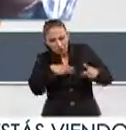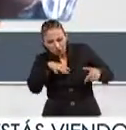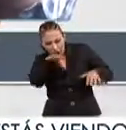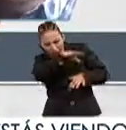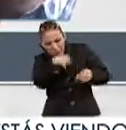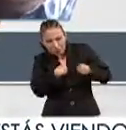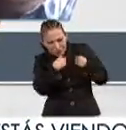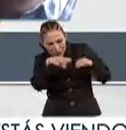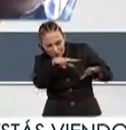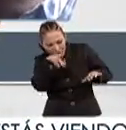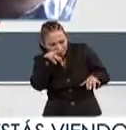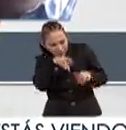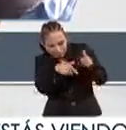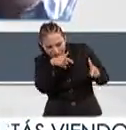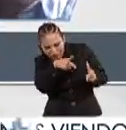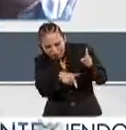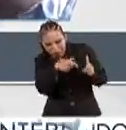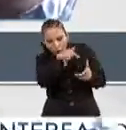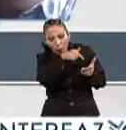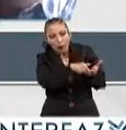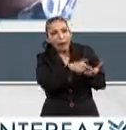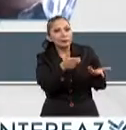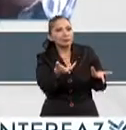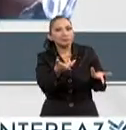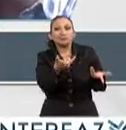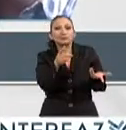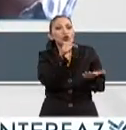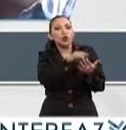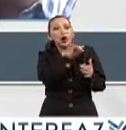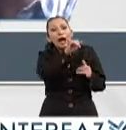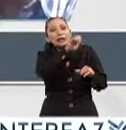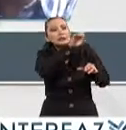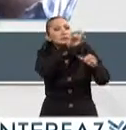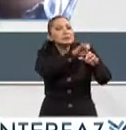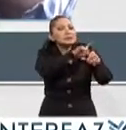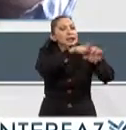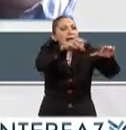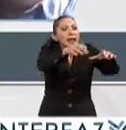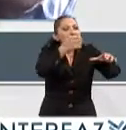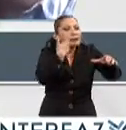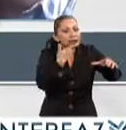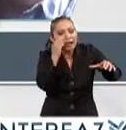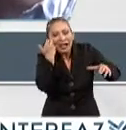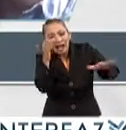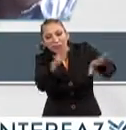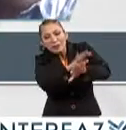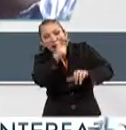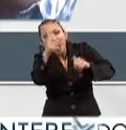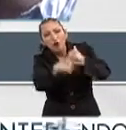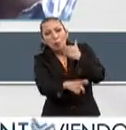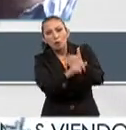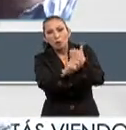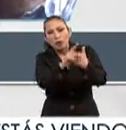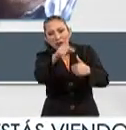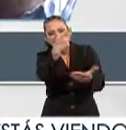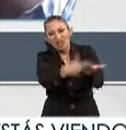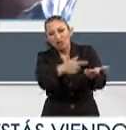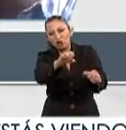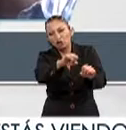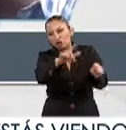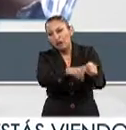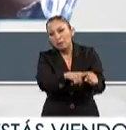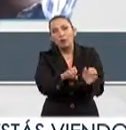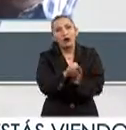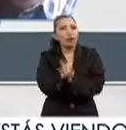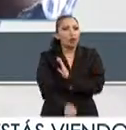que están ubicadas en lugares específicos que quieren cambiar problemáticas sociales como por